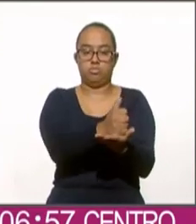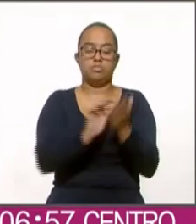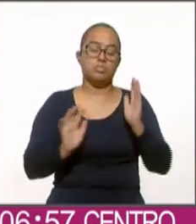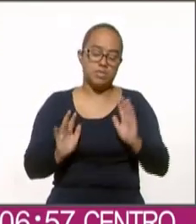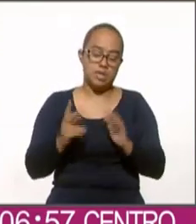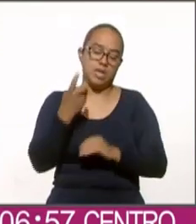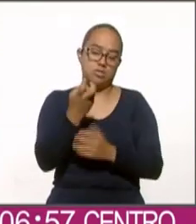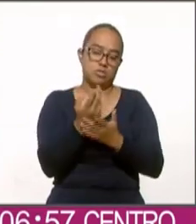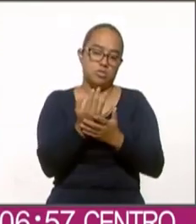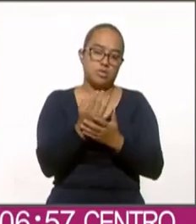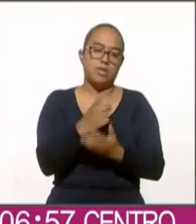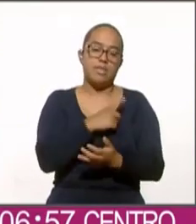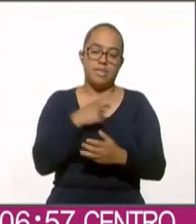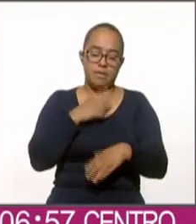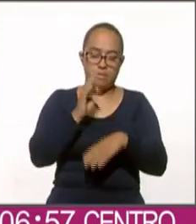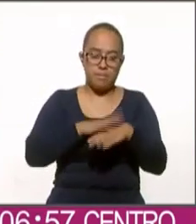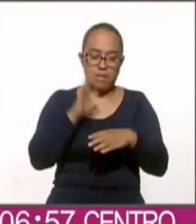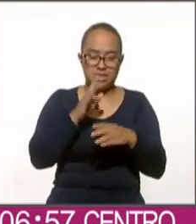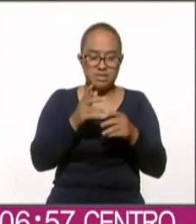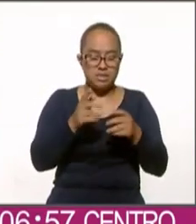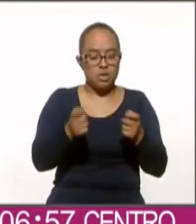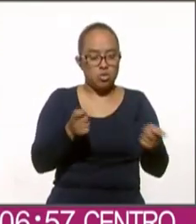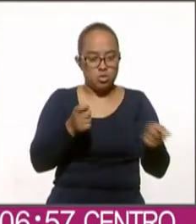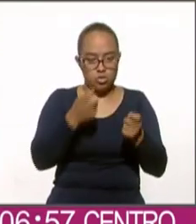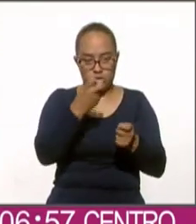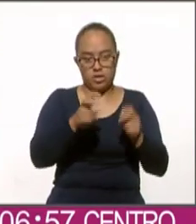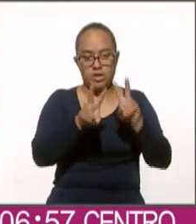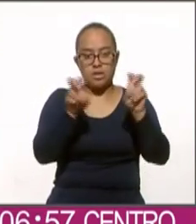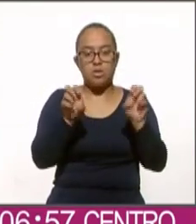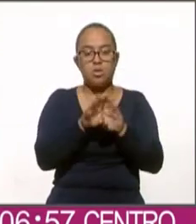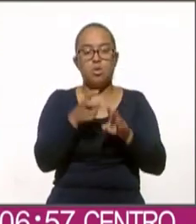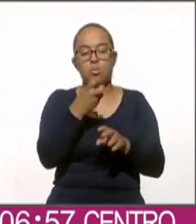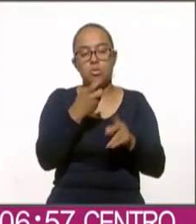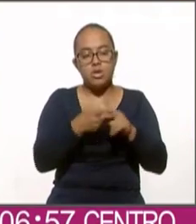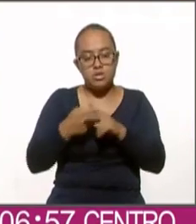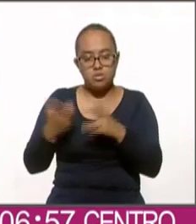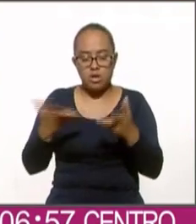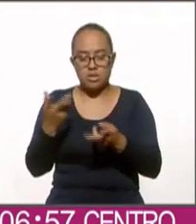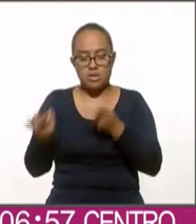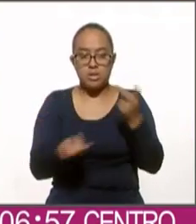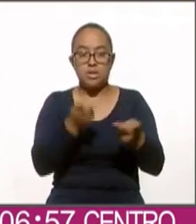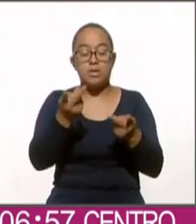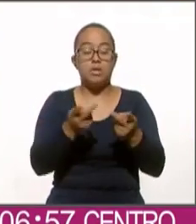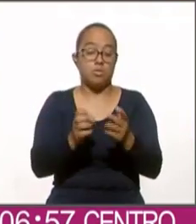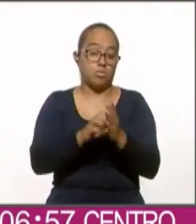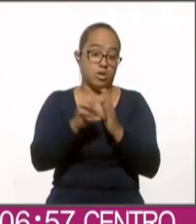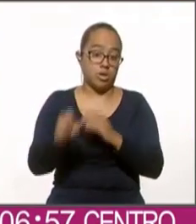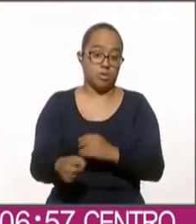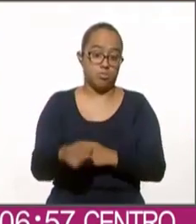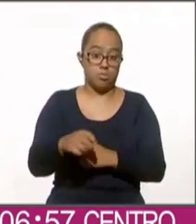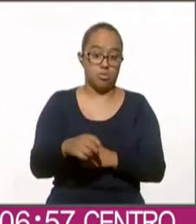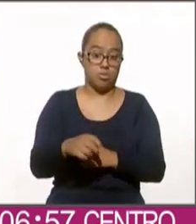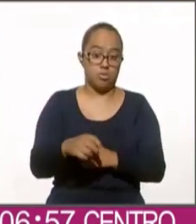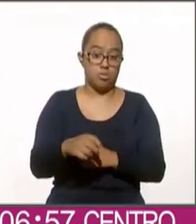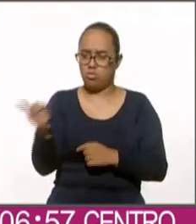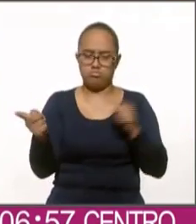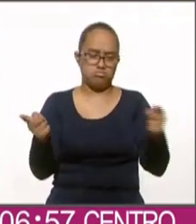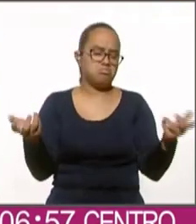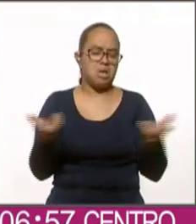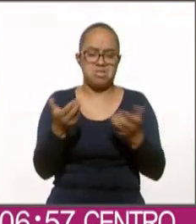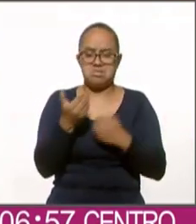estaría mal que hubiera un poco más de regulación en el tema sobre cómo hacer una medición que repito en este caso por las dos se hicieron muy bien